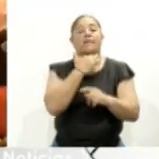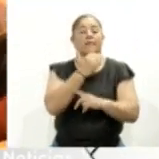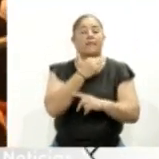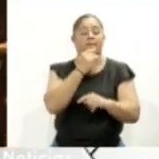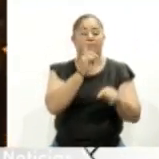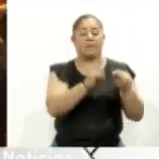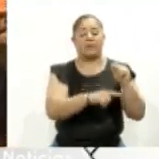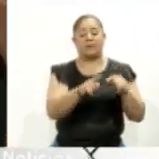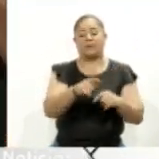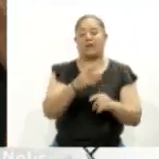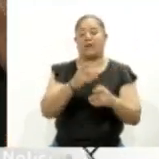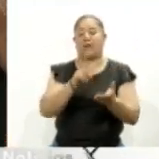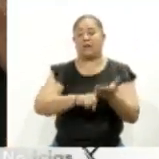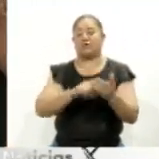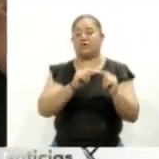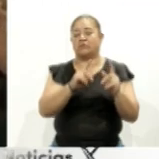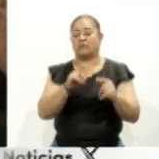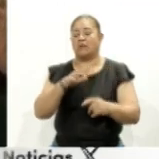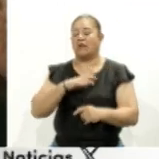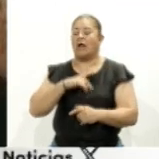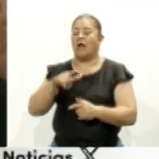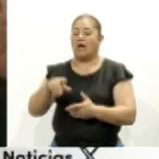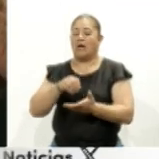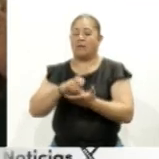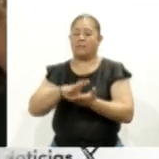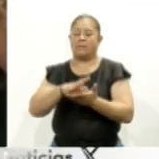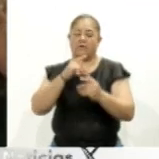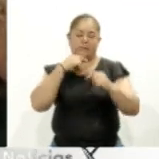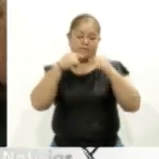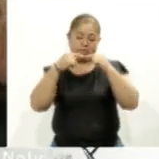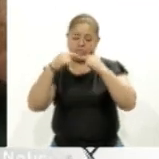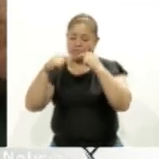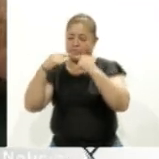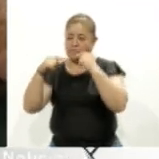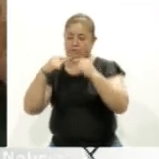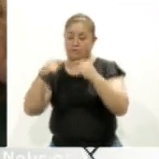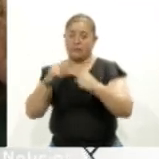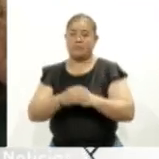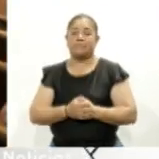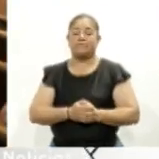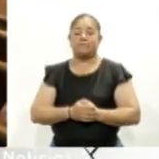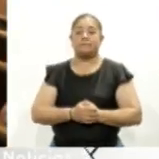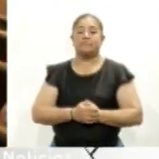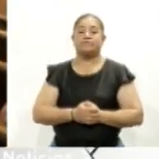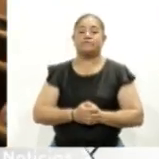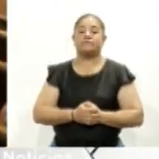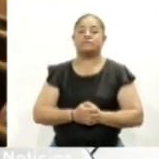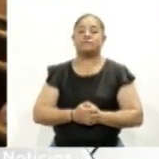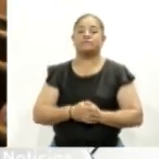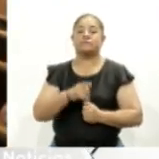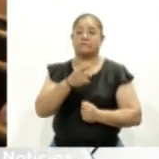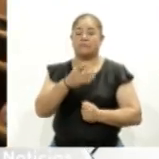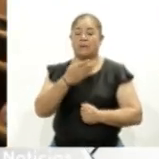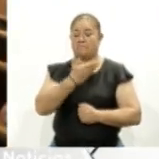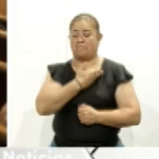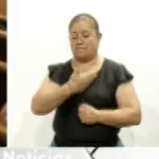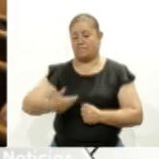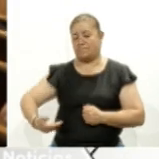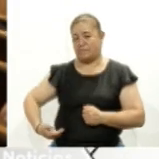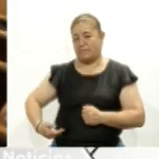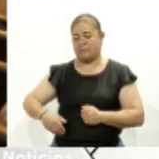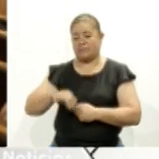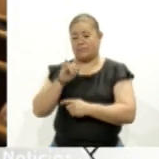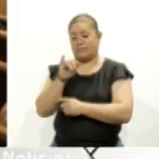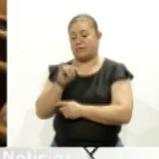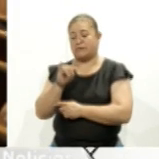diálogo, la transparencia y las secretarías ejecutivas en la Agenda Anticorrupción. En el evento participó el comisionado presidente del Instituto